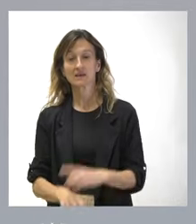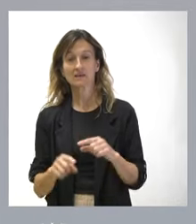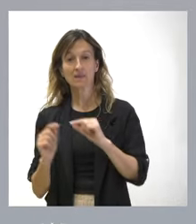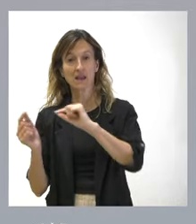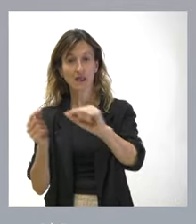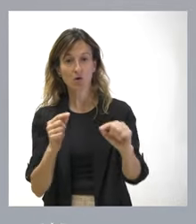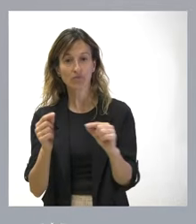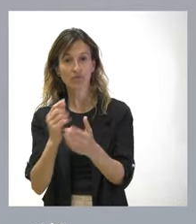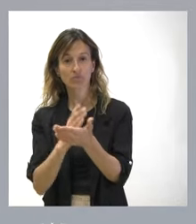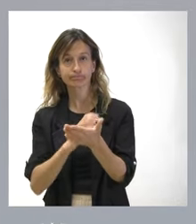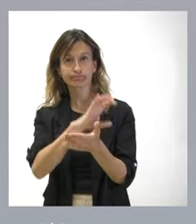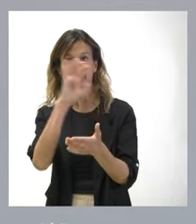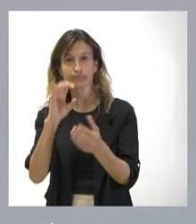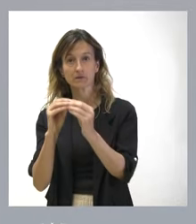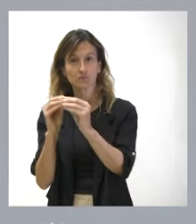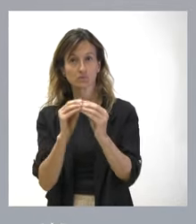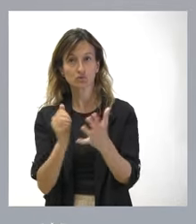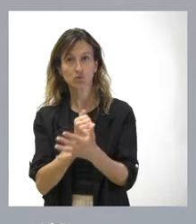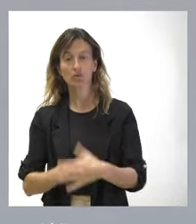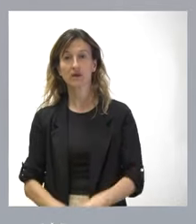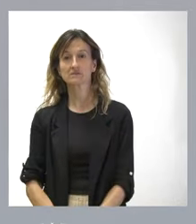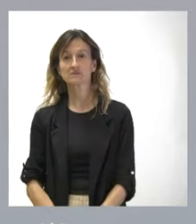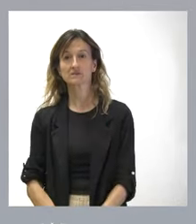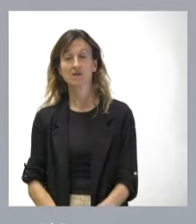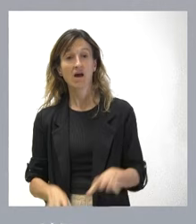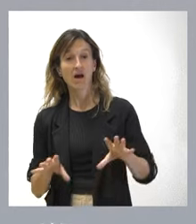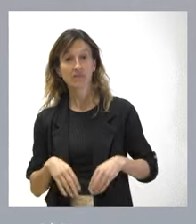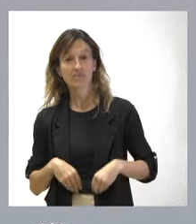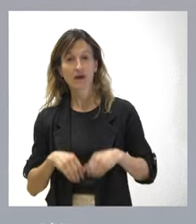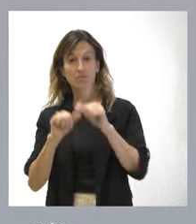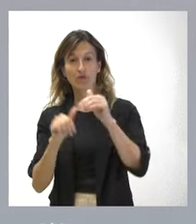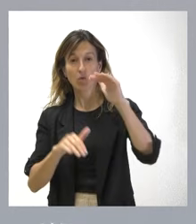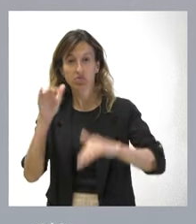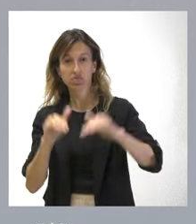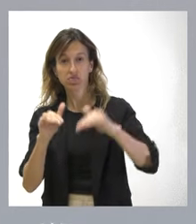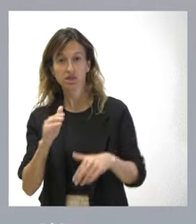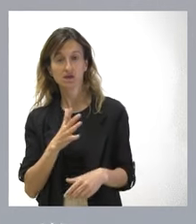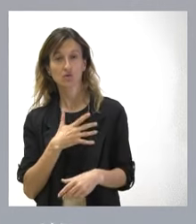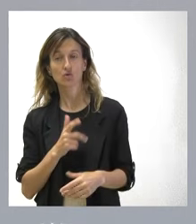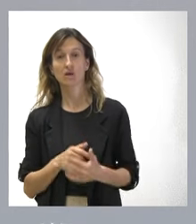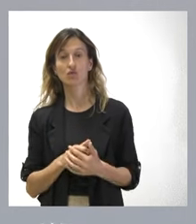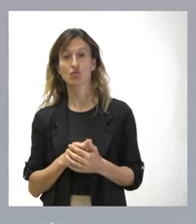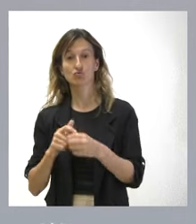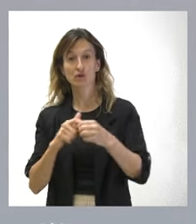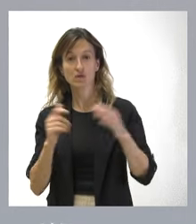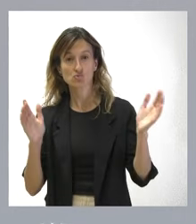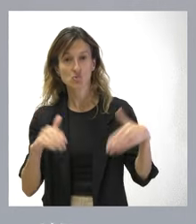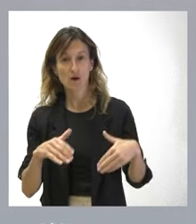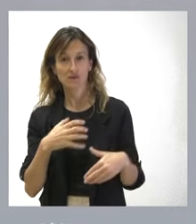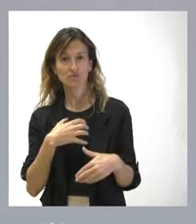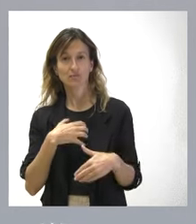todas las comunidades autónomas. Nunca podremos aceptar un modelo que genere desigualdad, que genere insolidaridad o un modelo